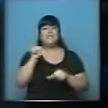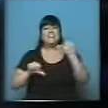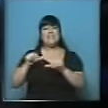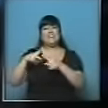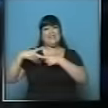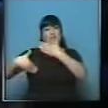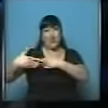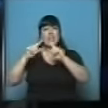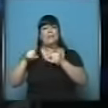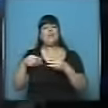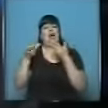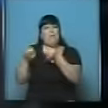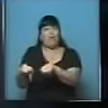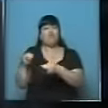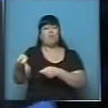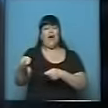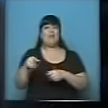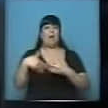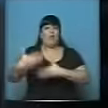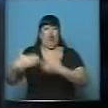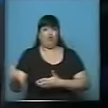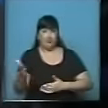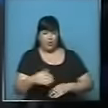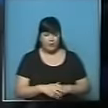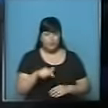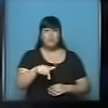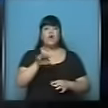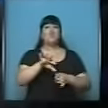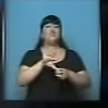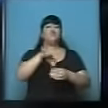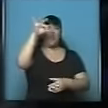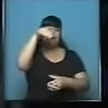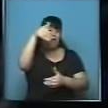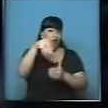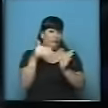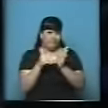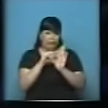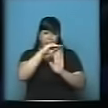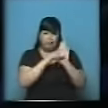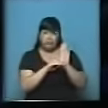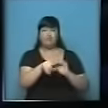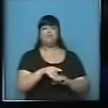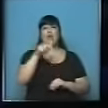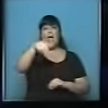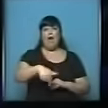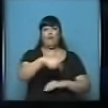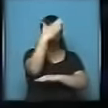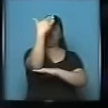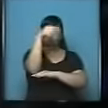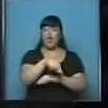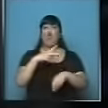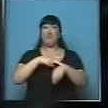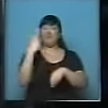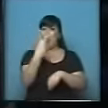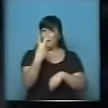proyectos de investigación. De acuerdo al sorteo, en este caso, expone sus dos